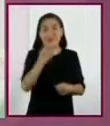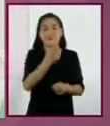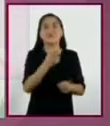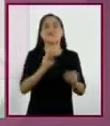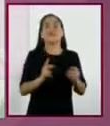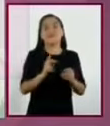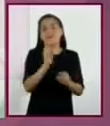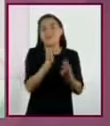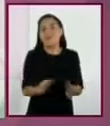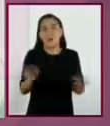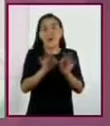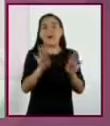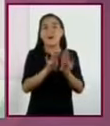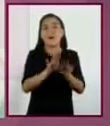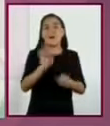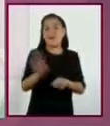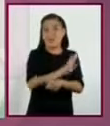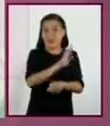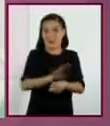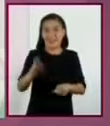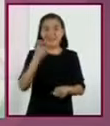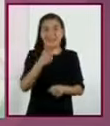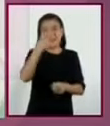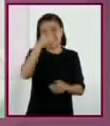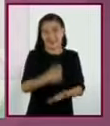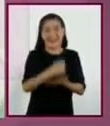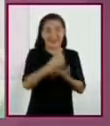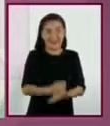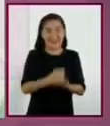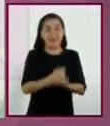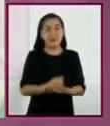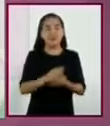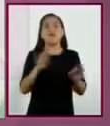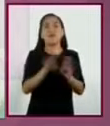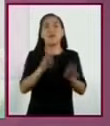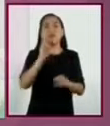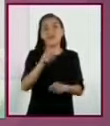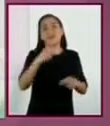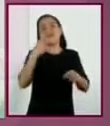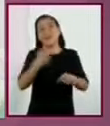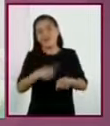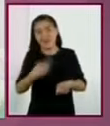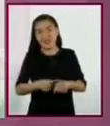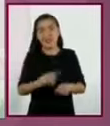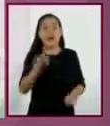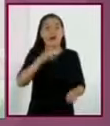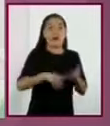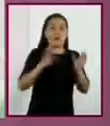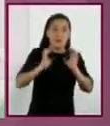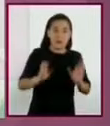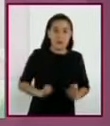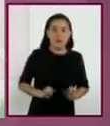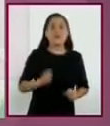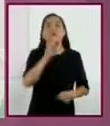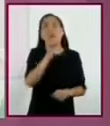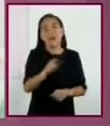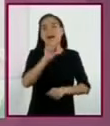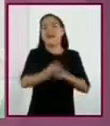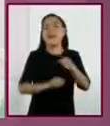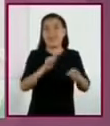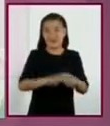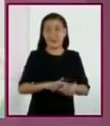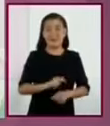efectos terapéuticos, se utilizan para tratar diversos padecimientos, tanto en el cuerpo humano como en el de los animales.